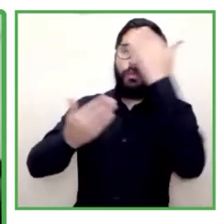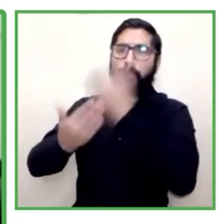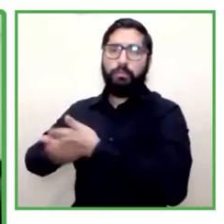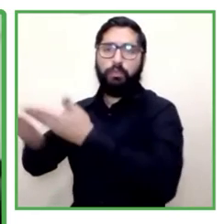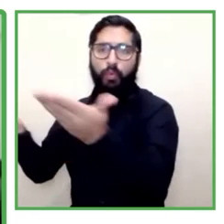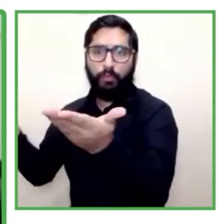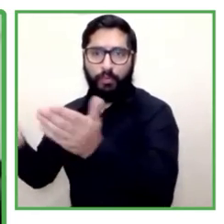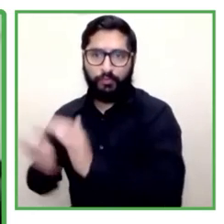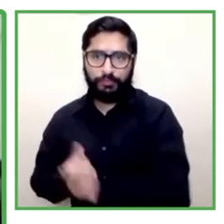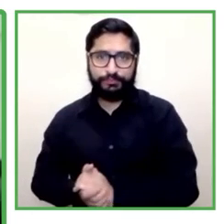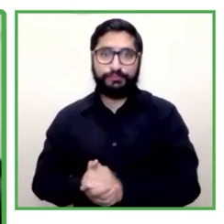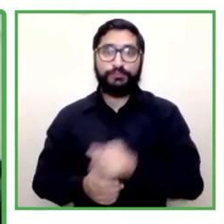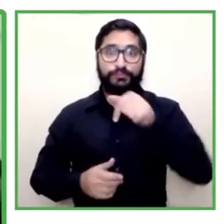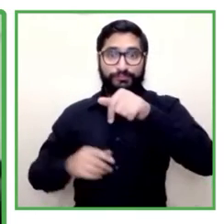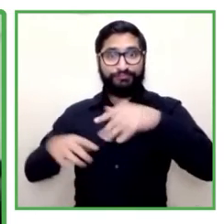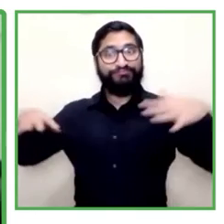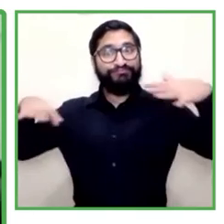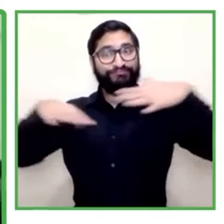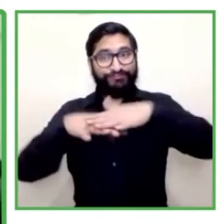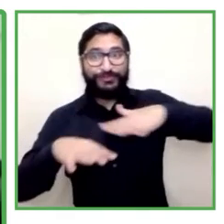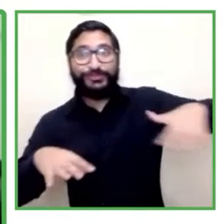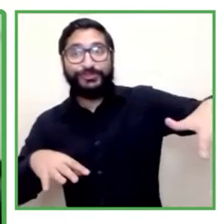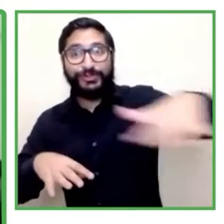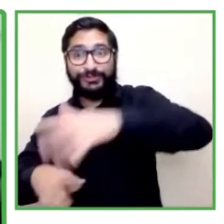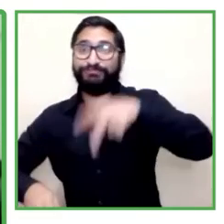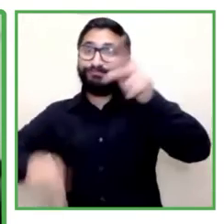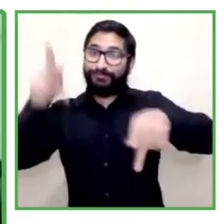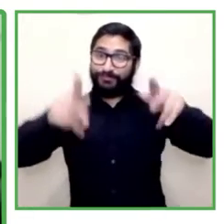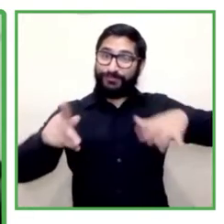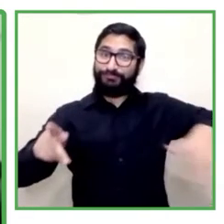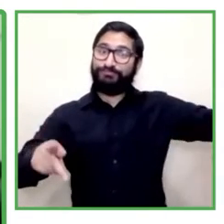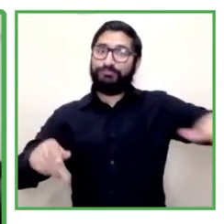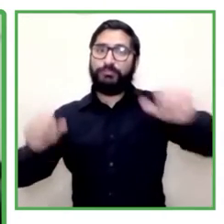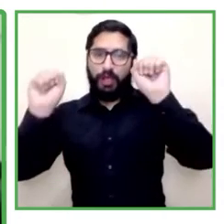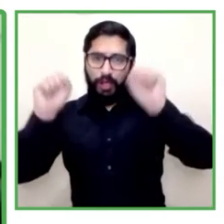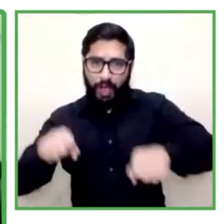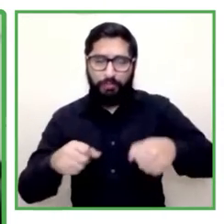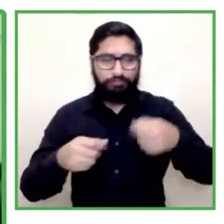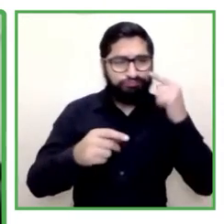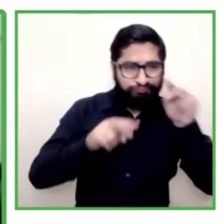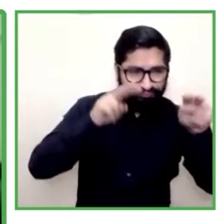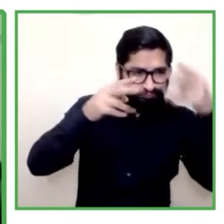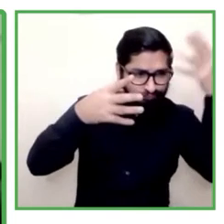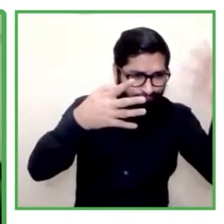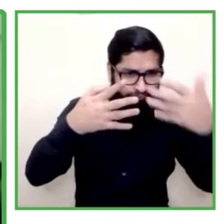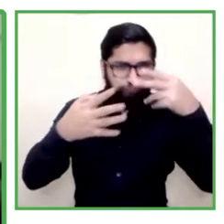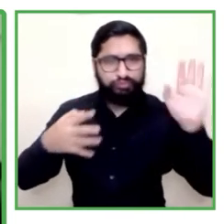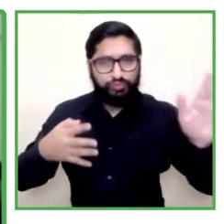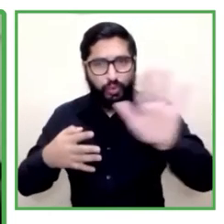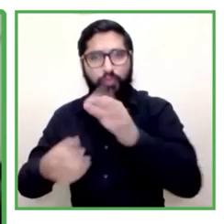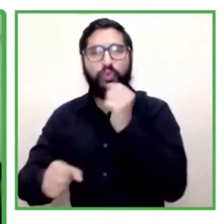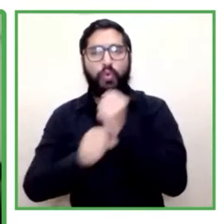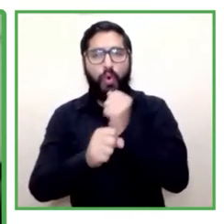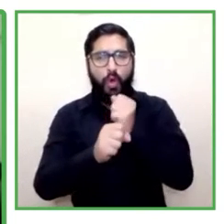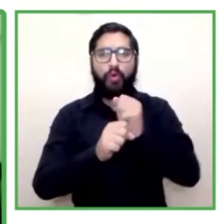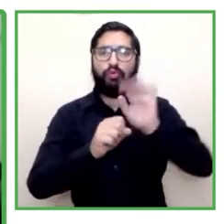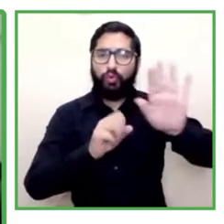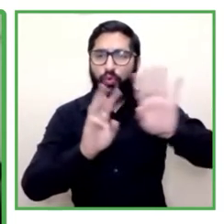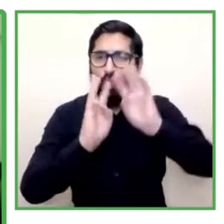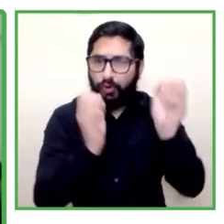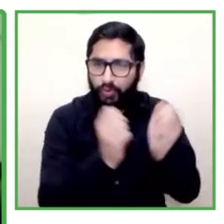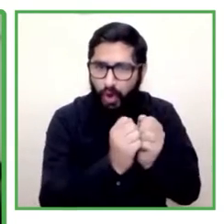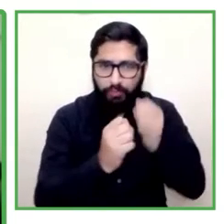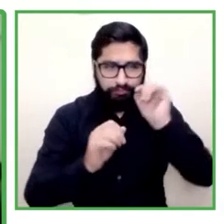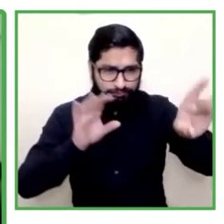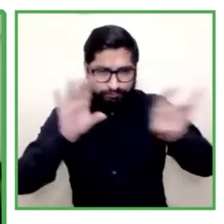Chile, generando competencias, herramientas, para que en el corto y mediano plazo podamos efectivamente notar los cambios.